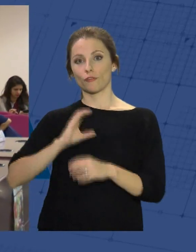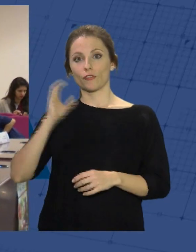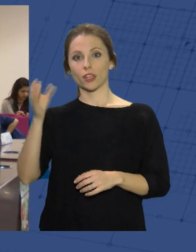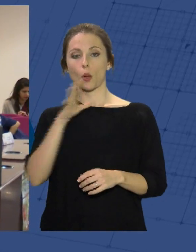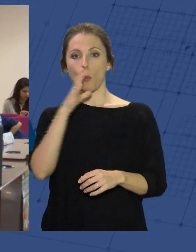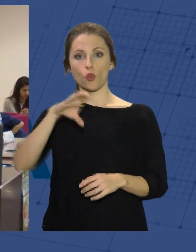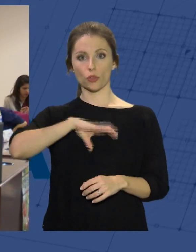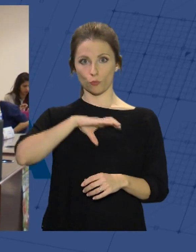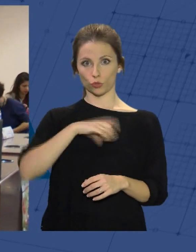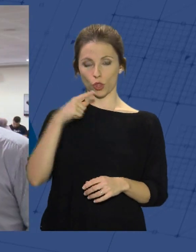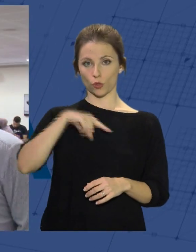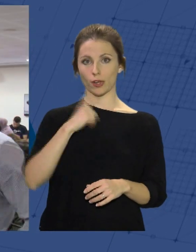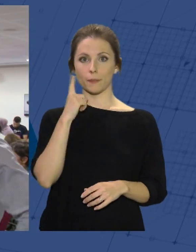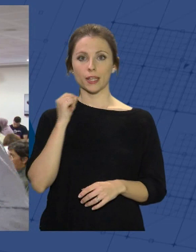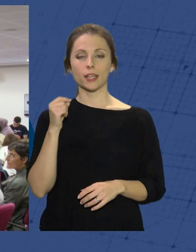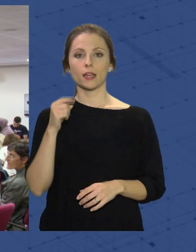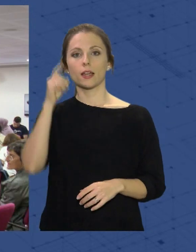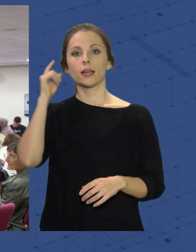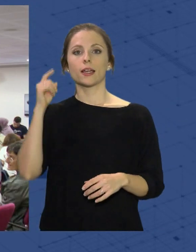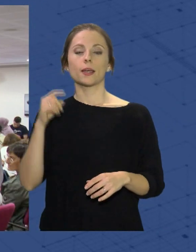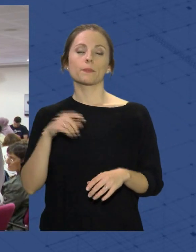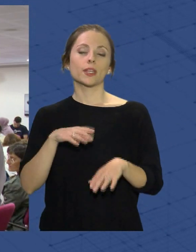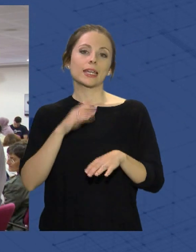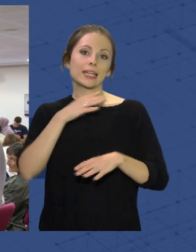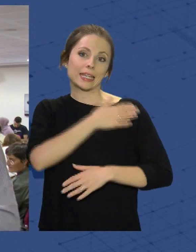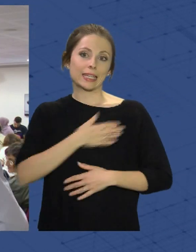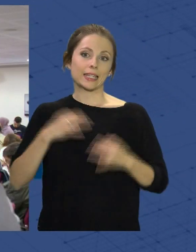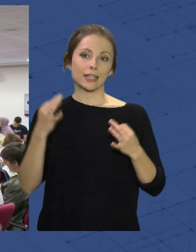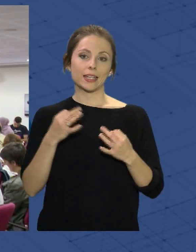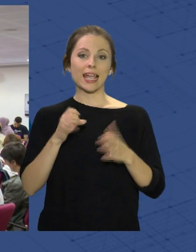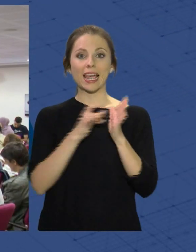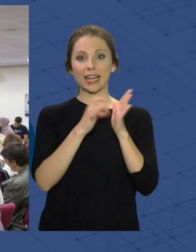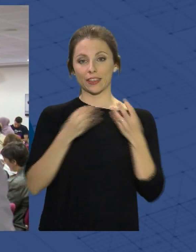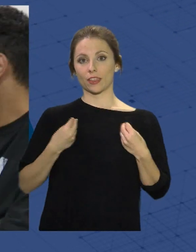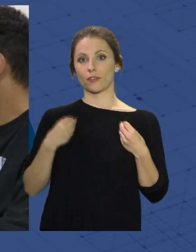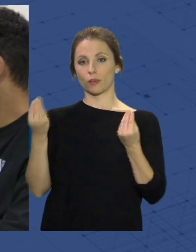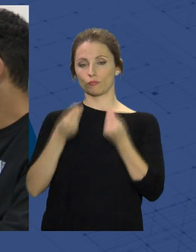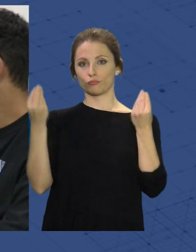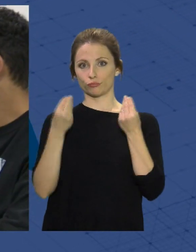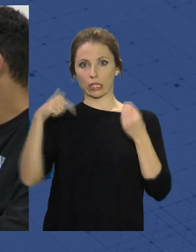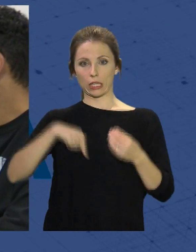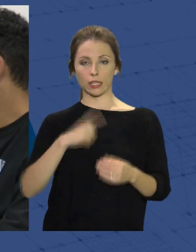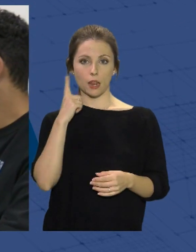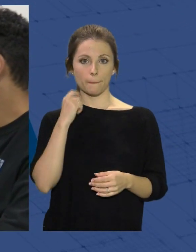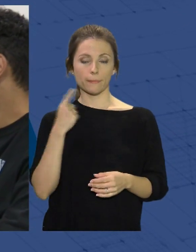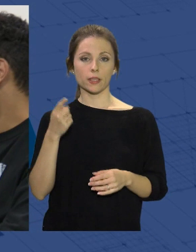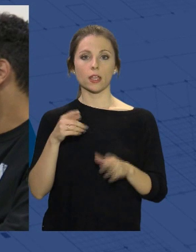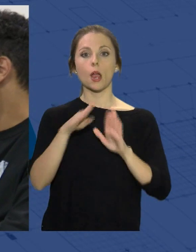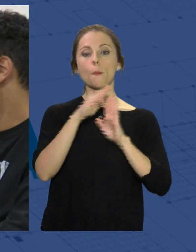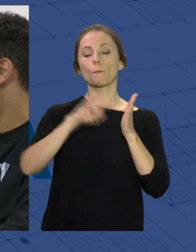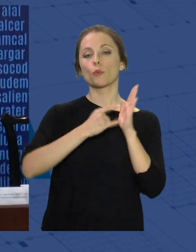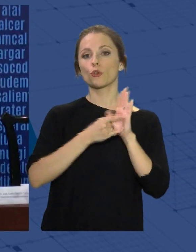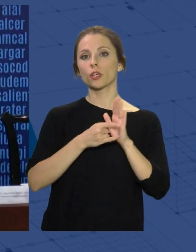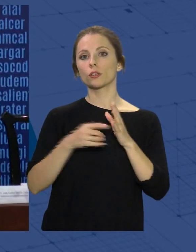pretenden... Mejorar la calidad de vida de las personas que viven en los centros de municipios de nuestra provincia. Y es que el proyecto abarca mucho